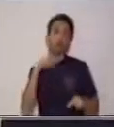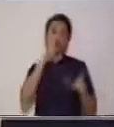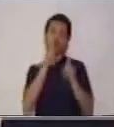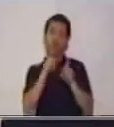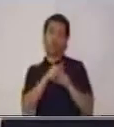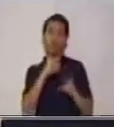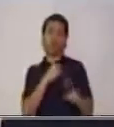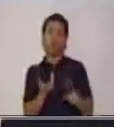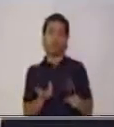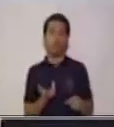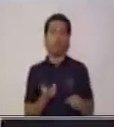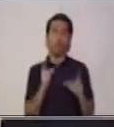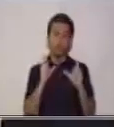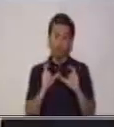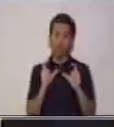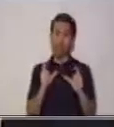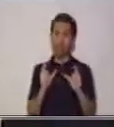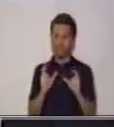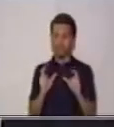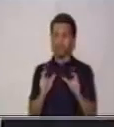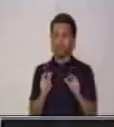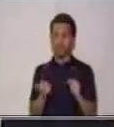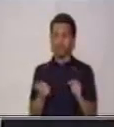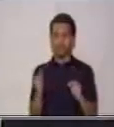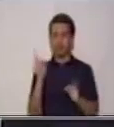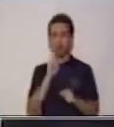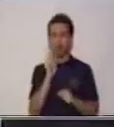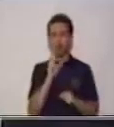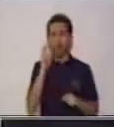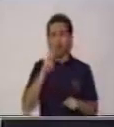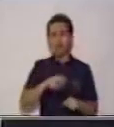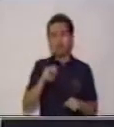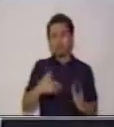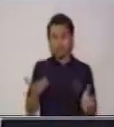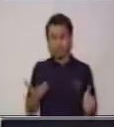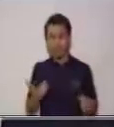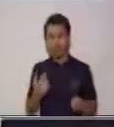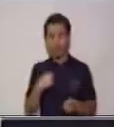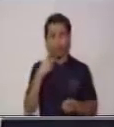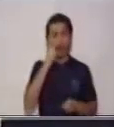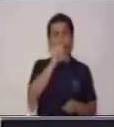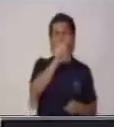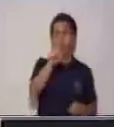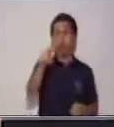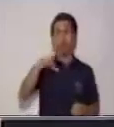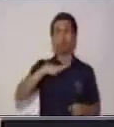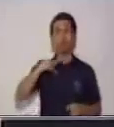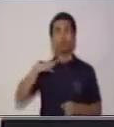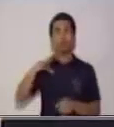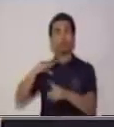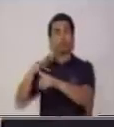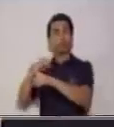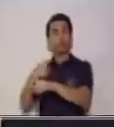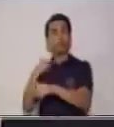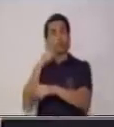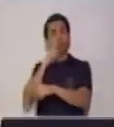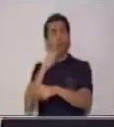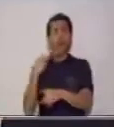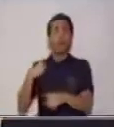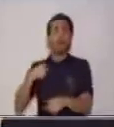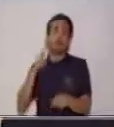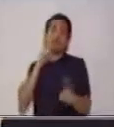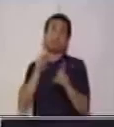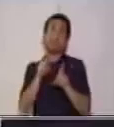cuidado porque no corresponde a una necesidad, sino corresponde a algo que tú crees necesitar